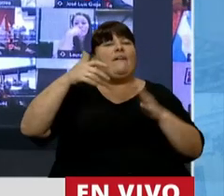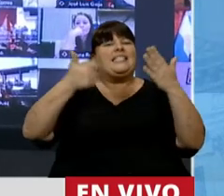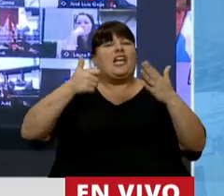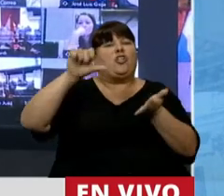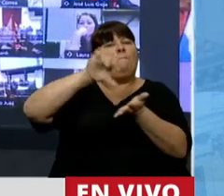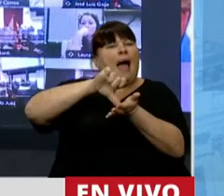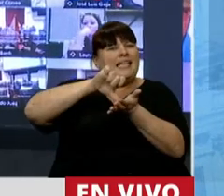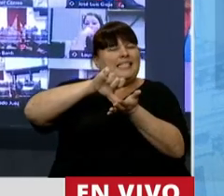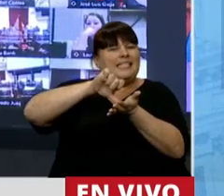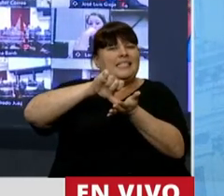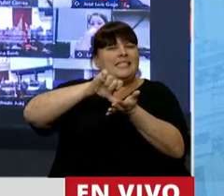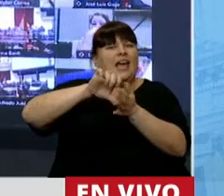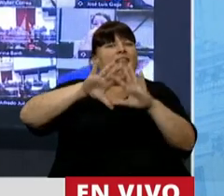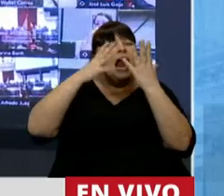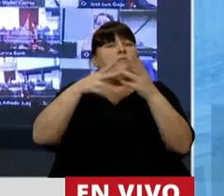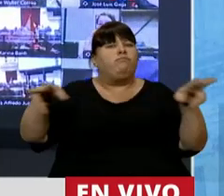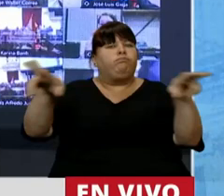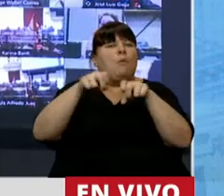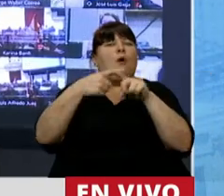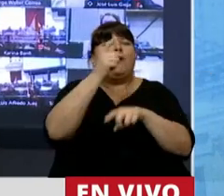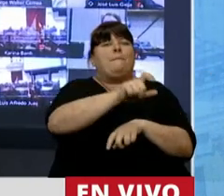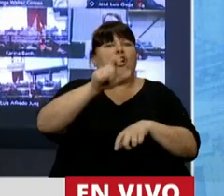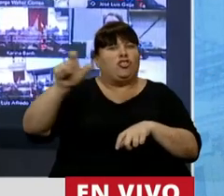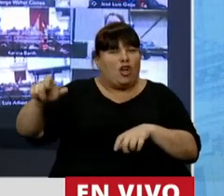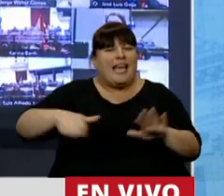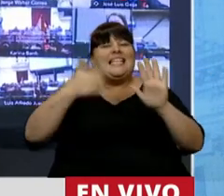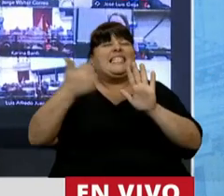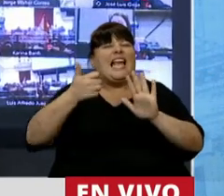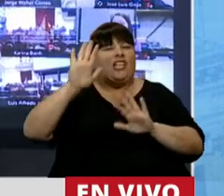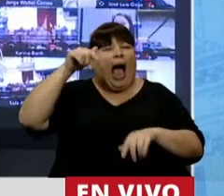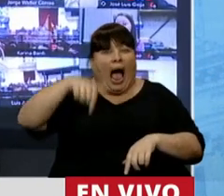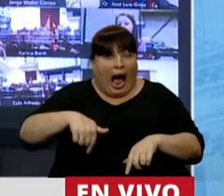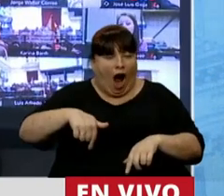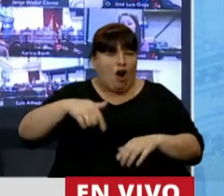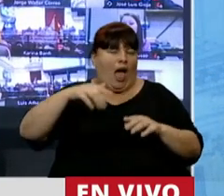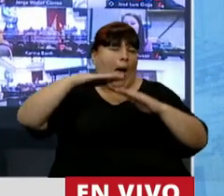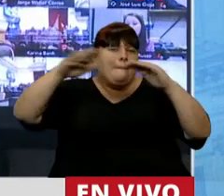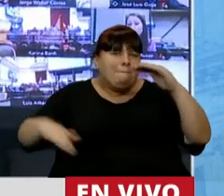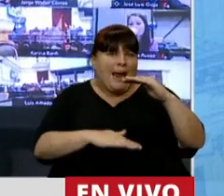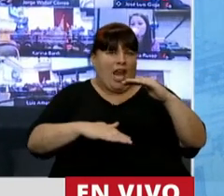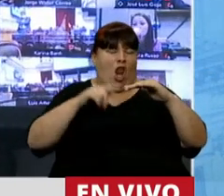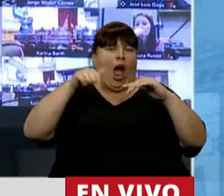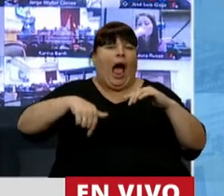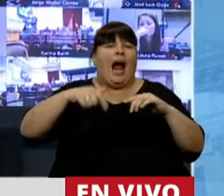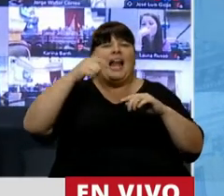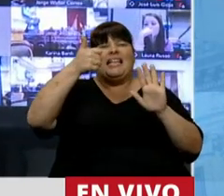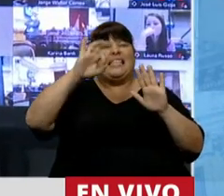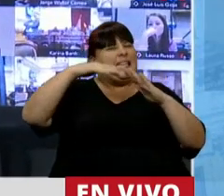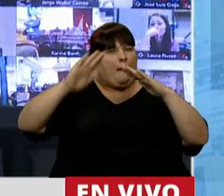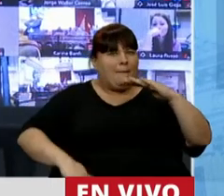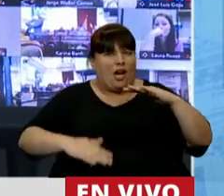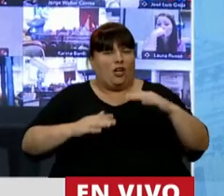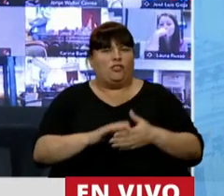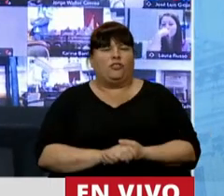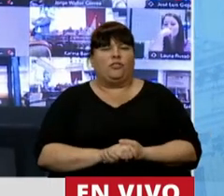sexto país en PBI per cápita del mundo, el sexto. Hoy estamos detrás del puesto número 60.